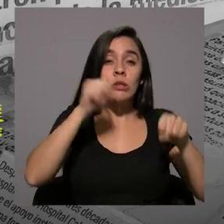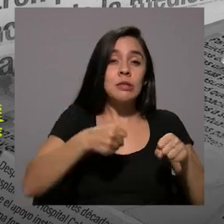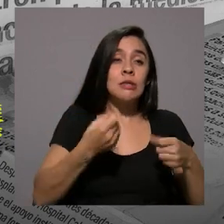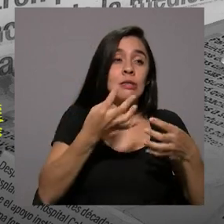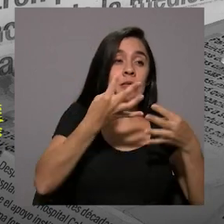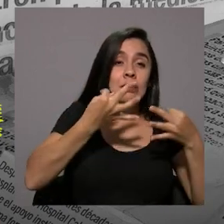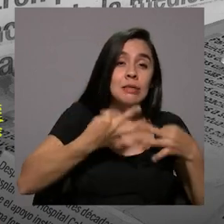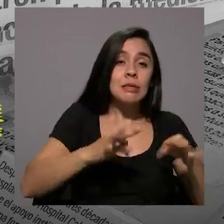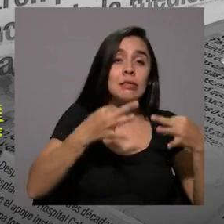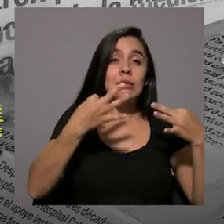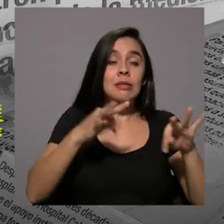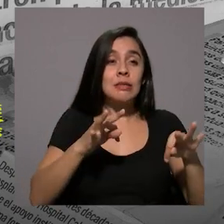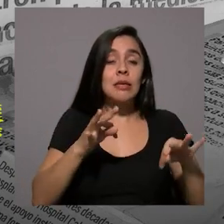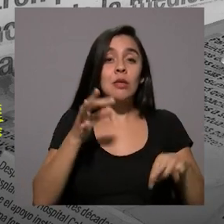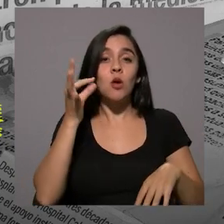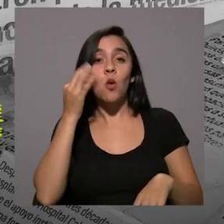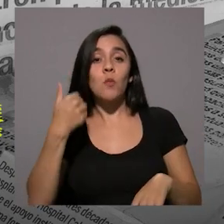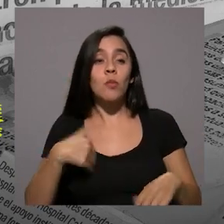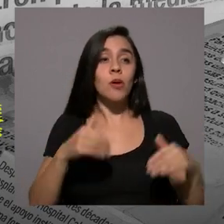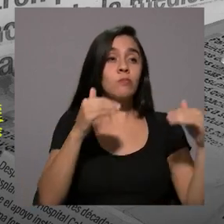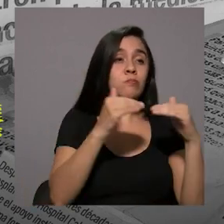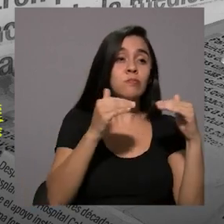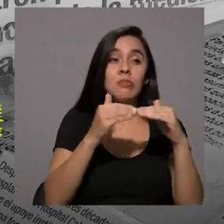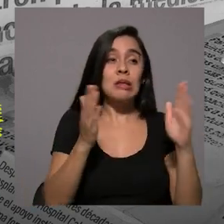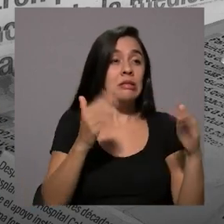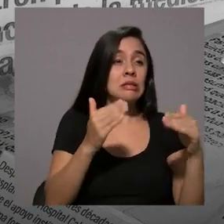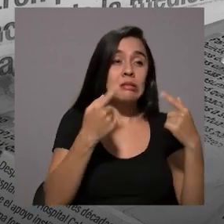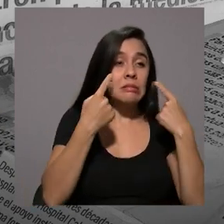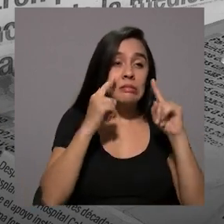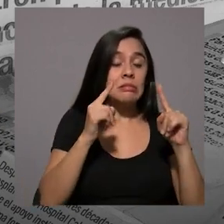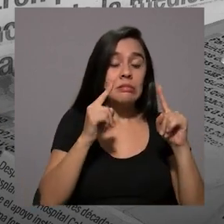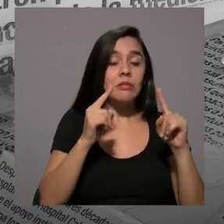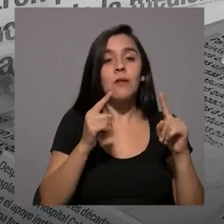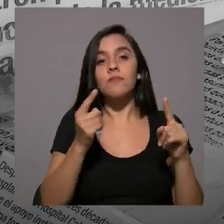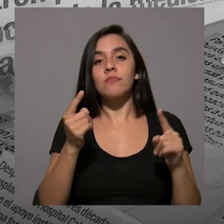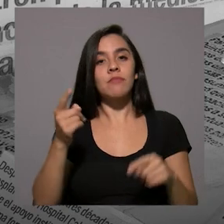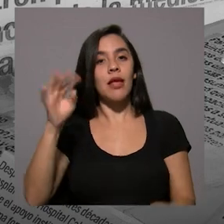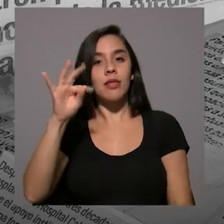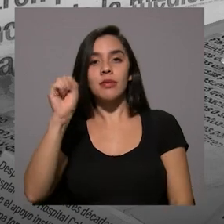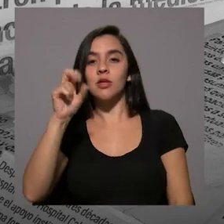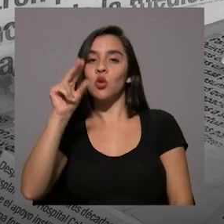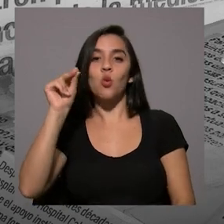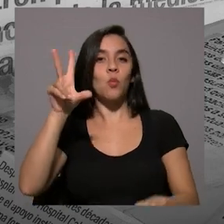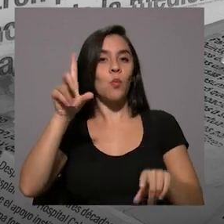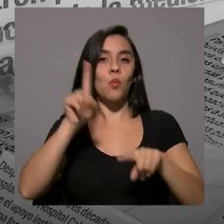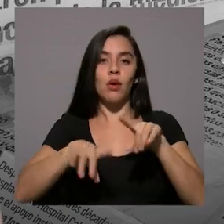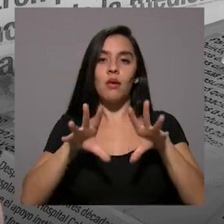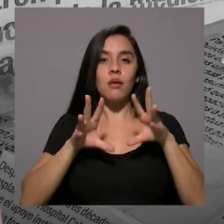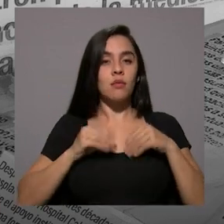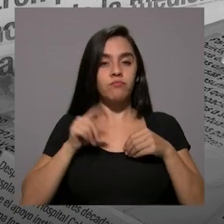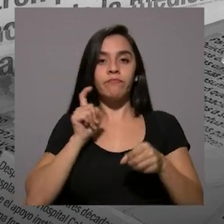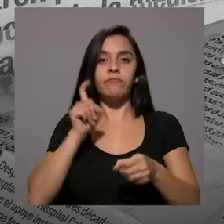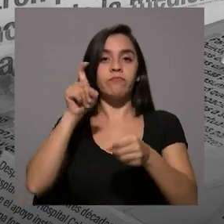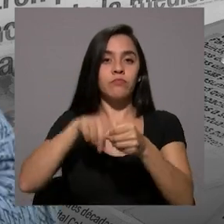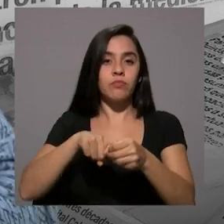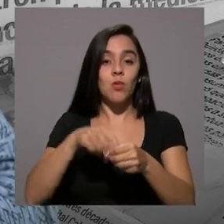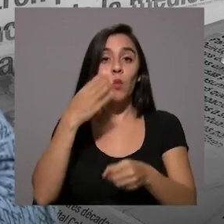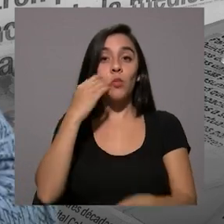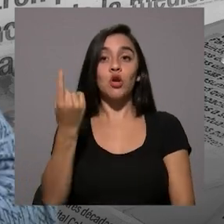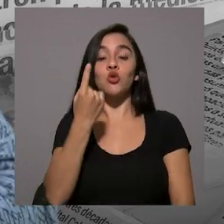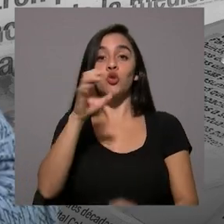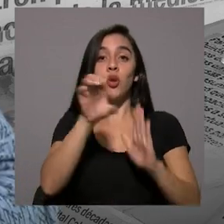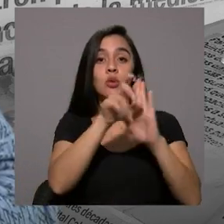distintas agrupaciones, el tribunal no puede inscribir agrupaciones ni personas que no hayan cumplido con los requisitos que se establecen, no solo en la